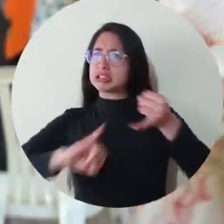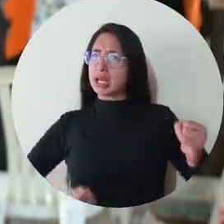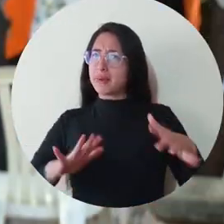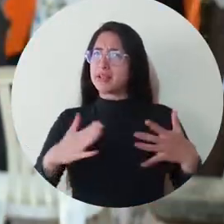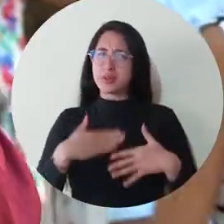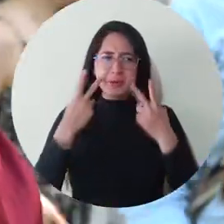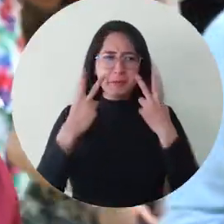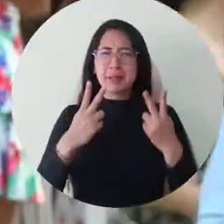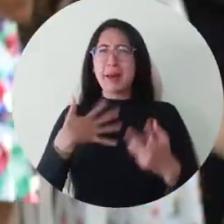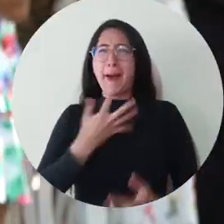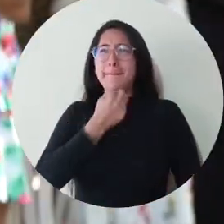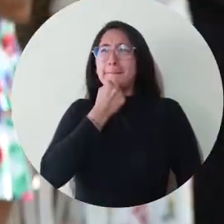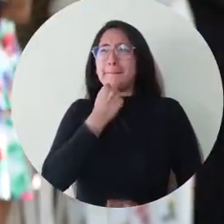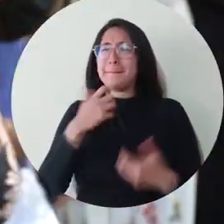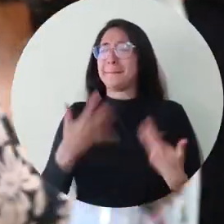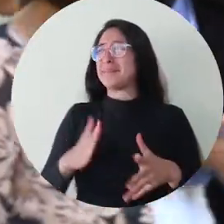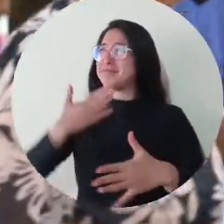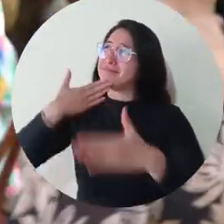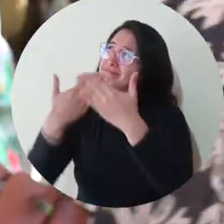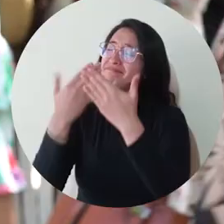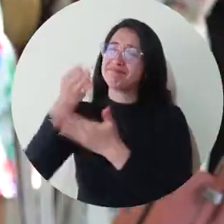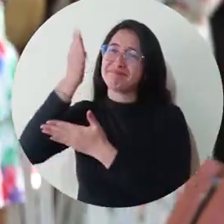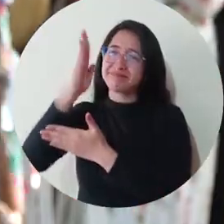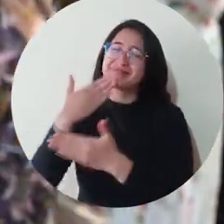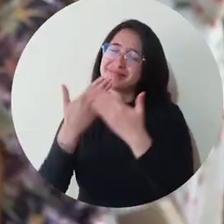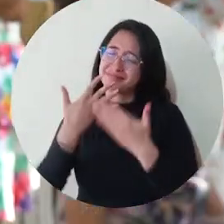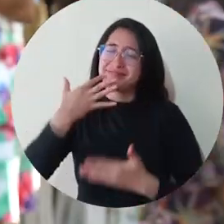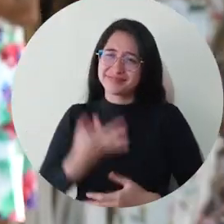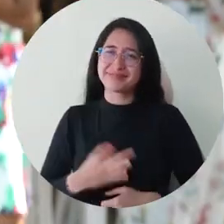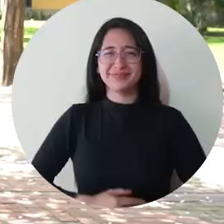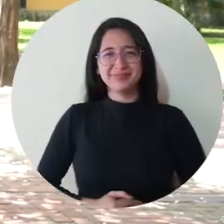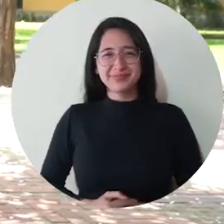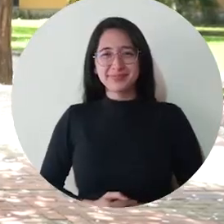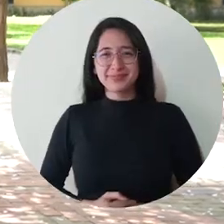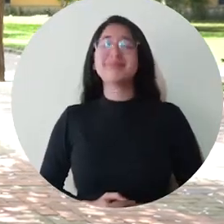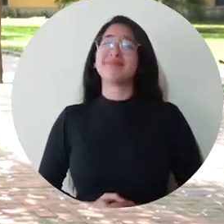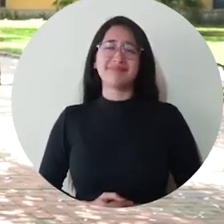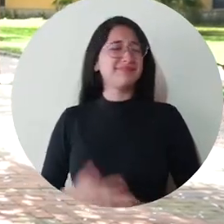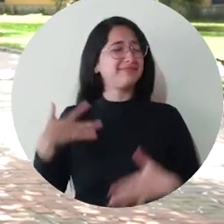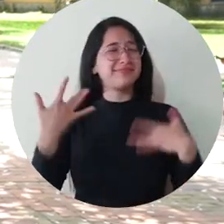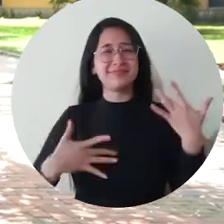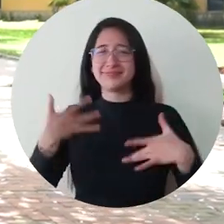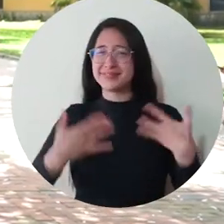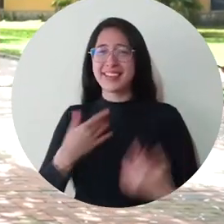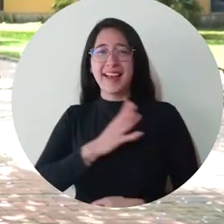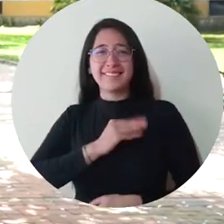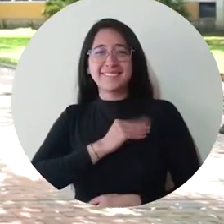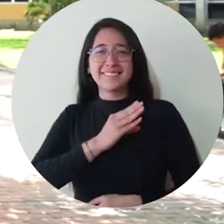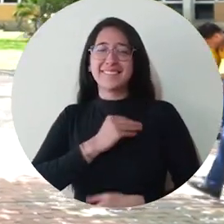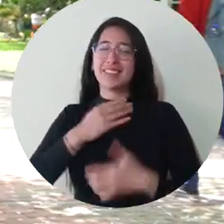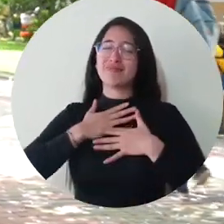independiente. La verdad que me siento sin palabras, agradecida con Dios, con Dios la verdad que sí. Mucha